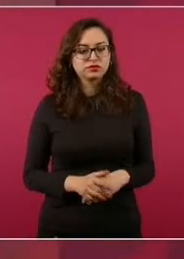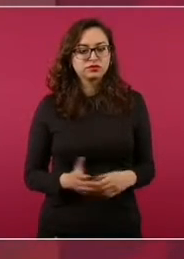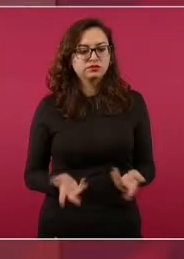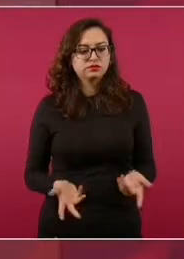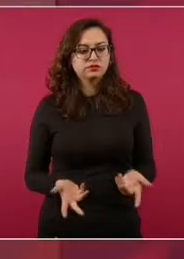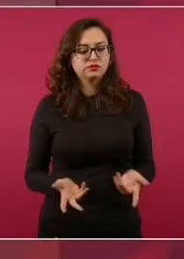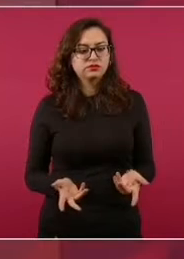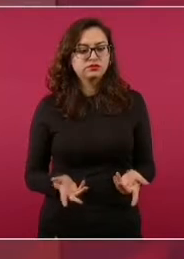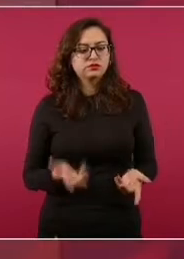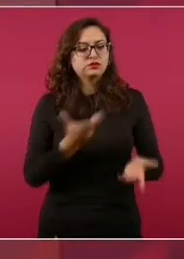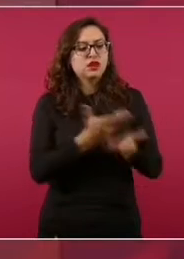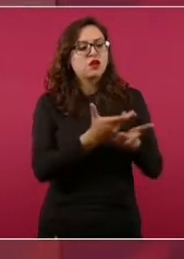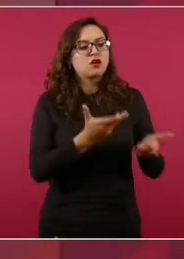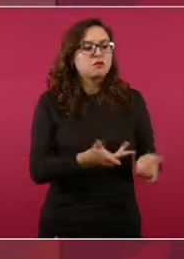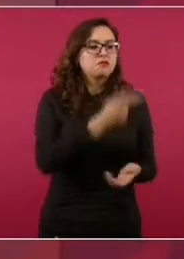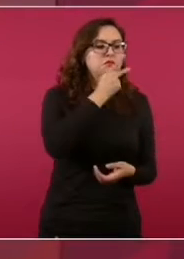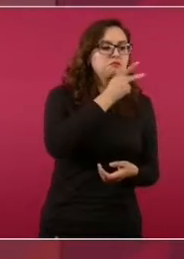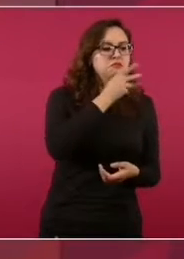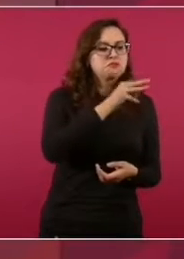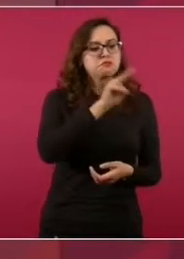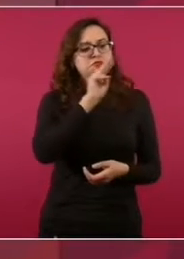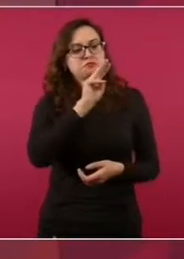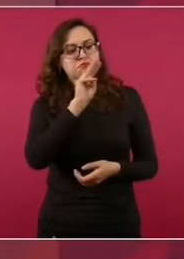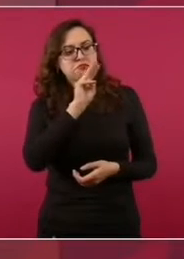tu papá y tu mamá?